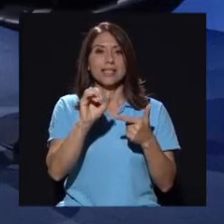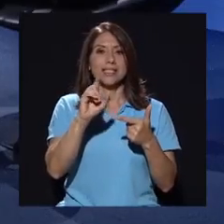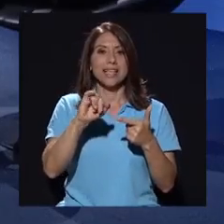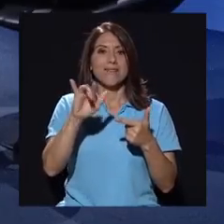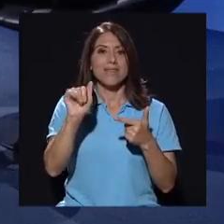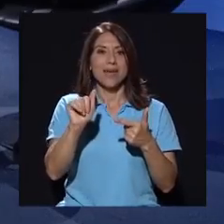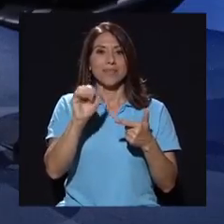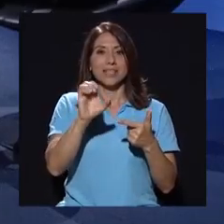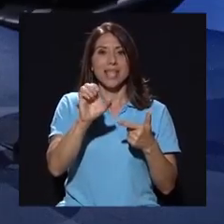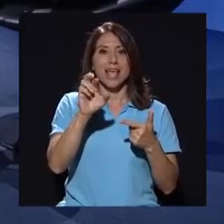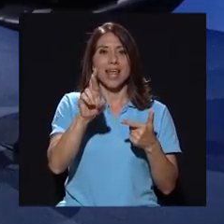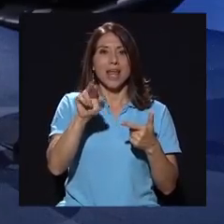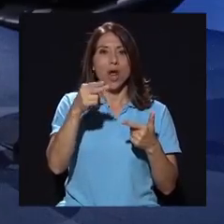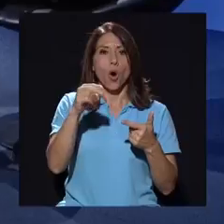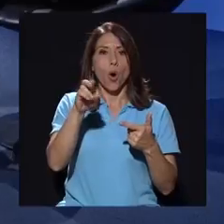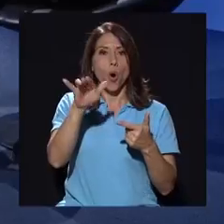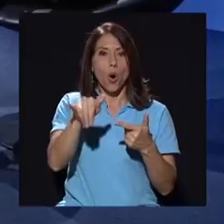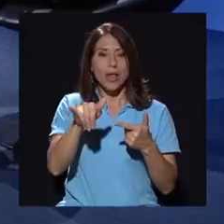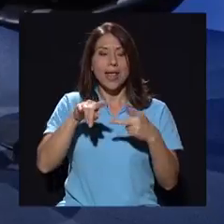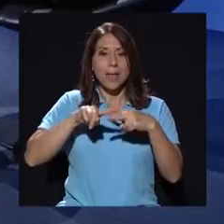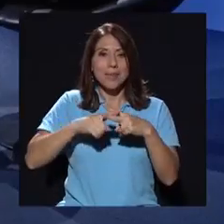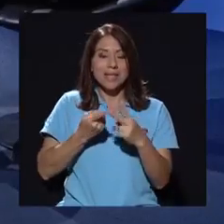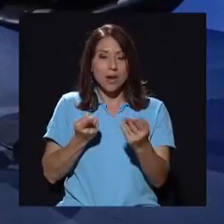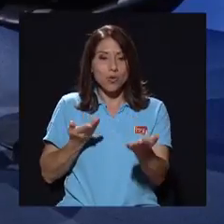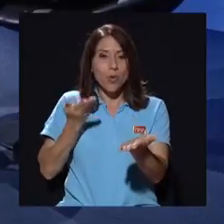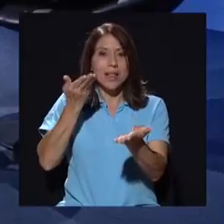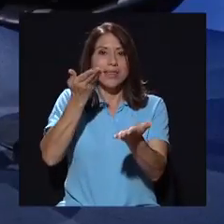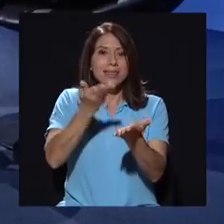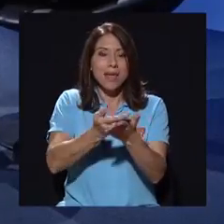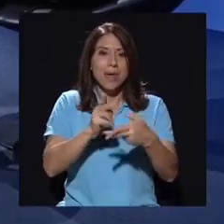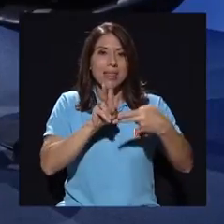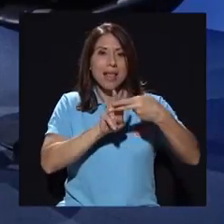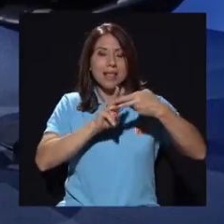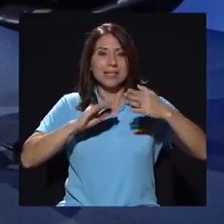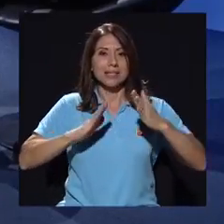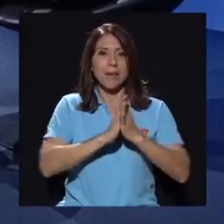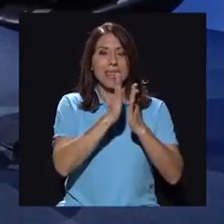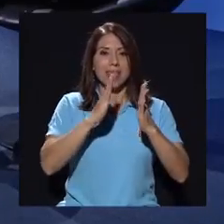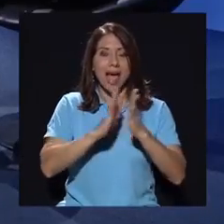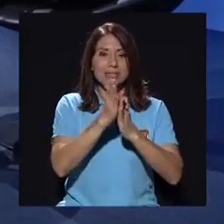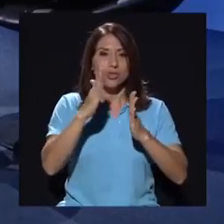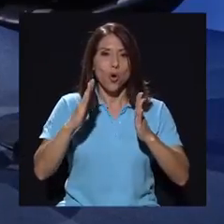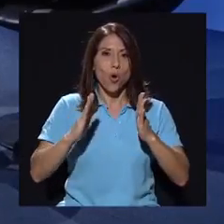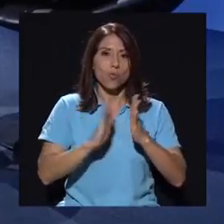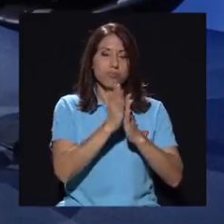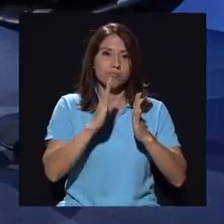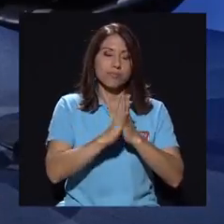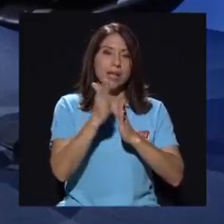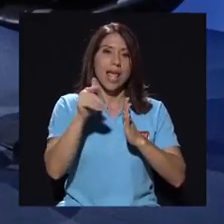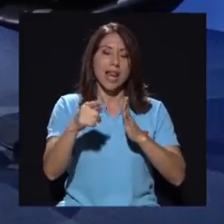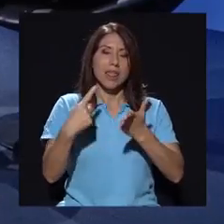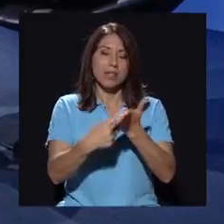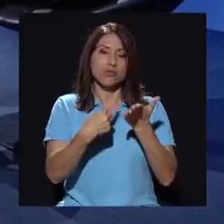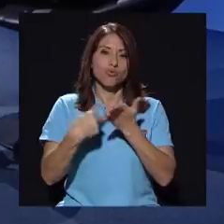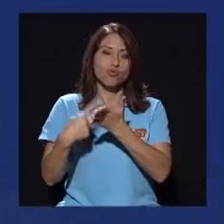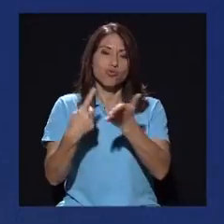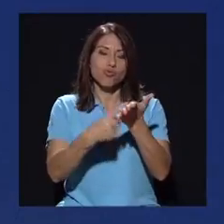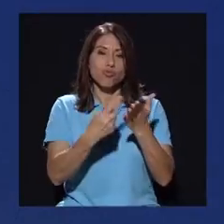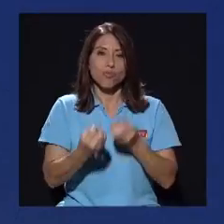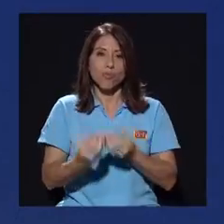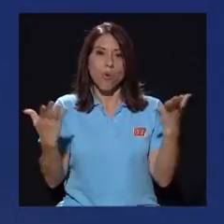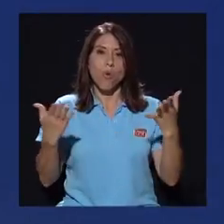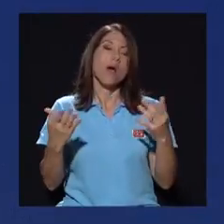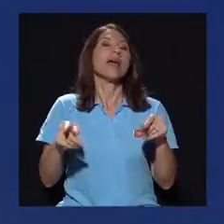como doña Silvia en CR hoy, empezaron a poner este tema del cementazo, ¿verdad?, en la discusión pública muy fuertemente